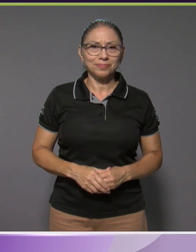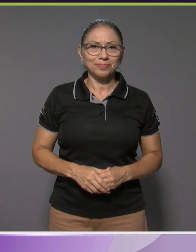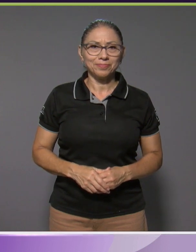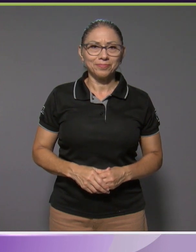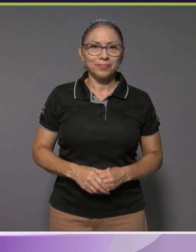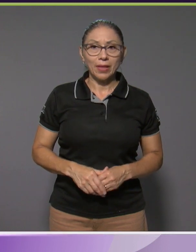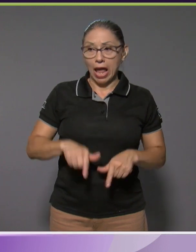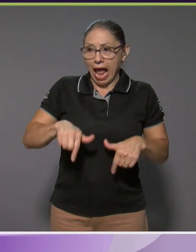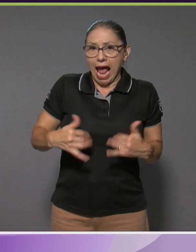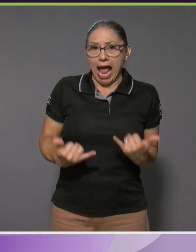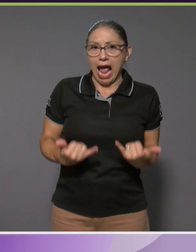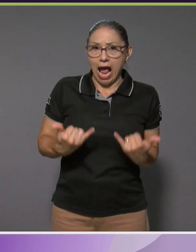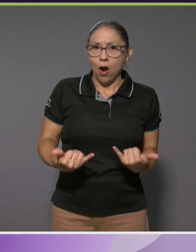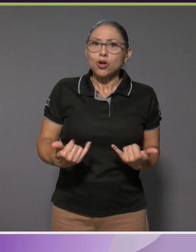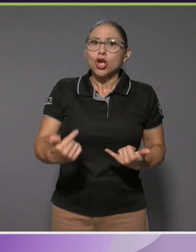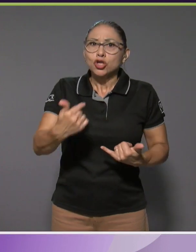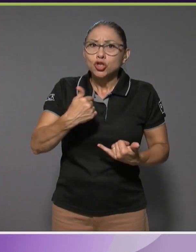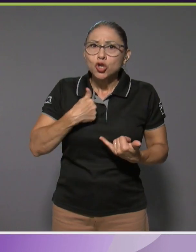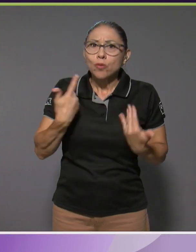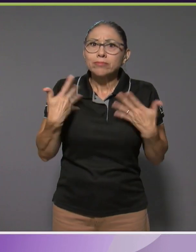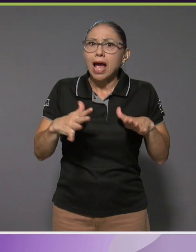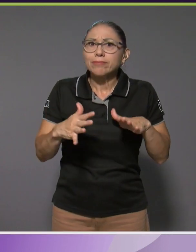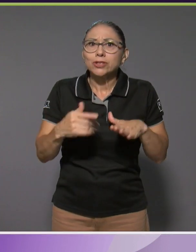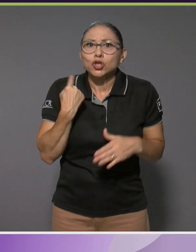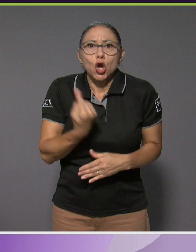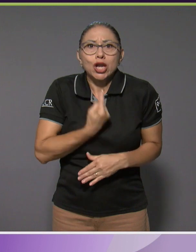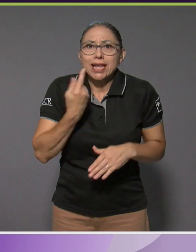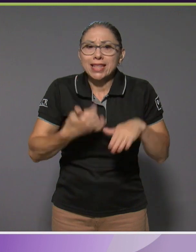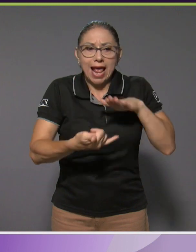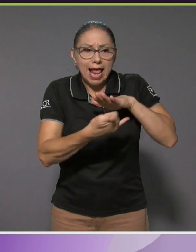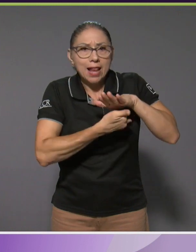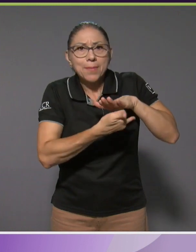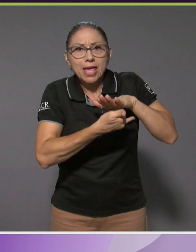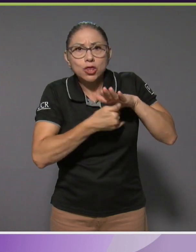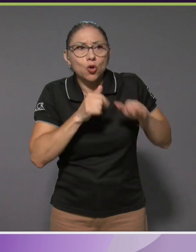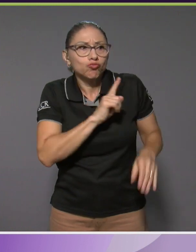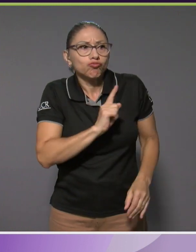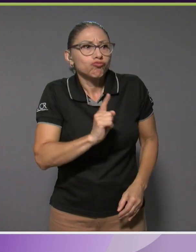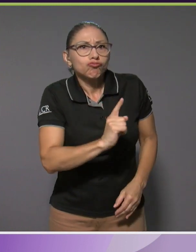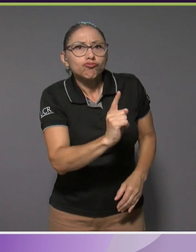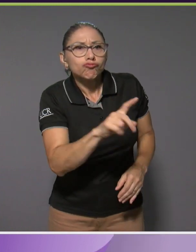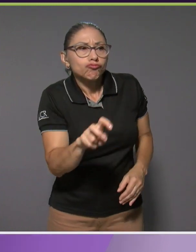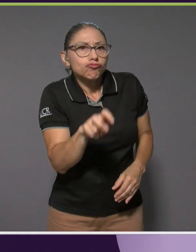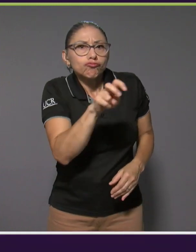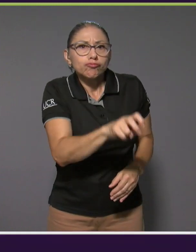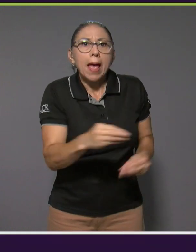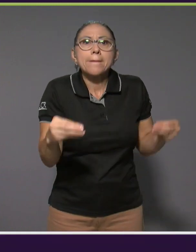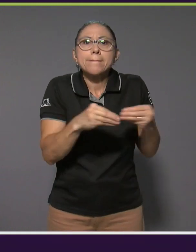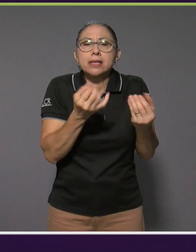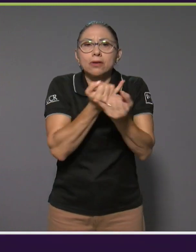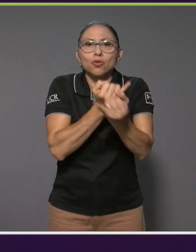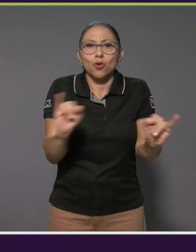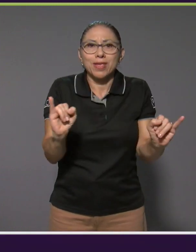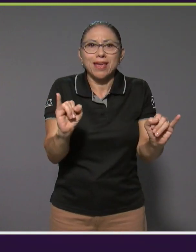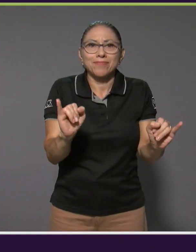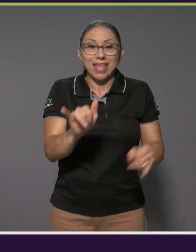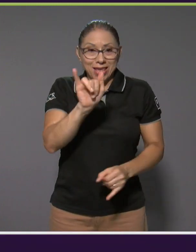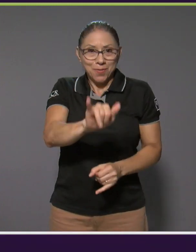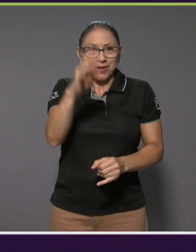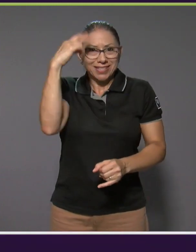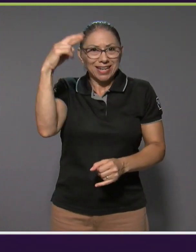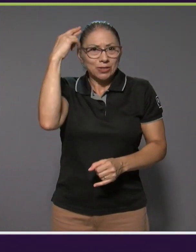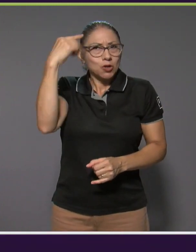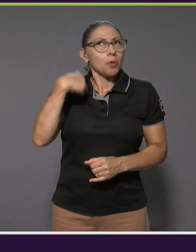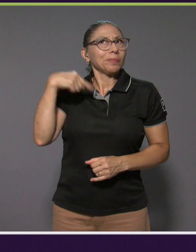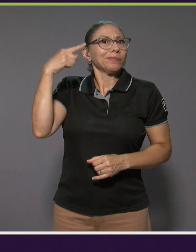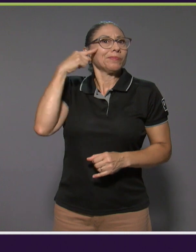Hoy ya yo agarro el metro yo solita. Tengo más autonomía. Y por esa autonomía estoy planeando ir